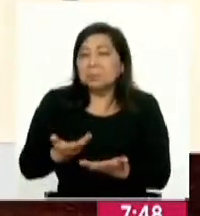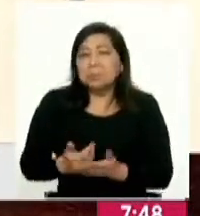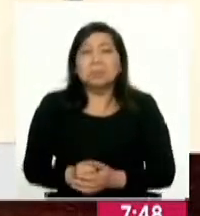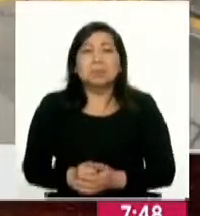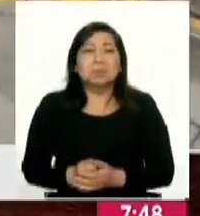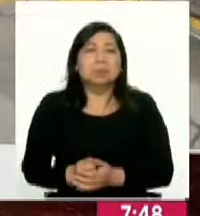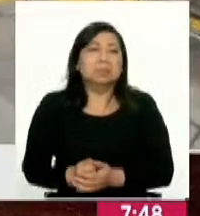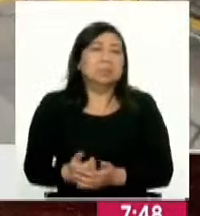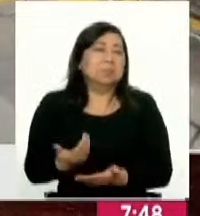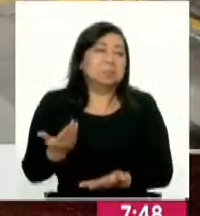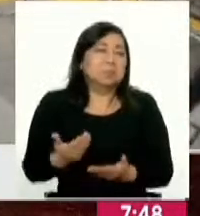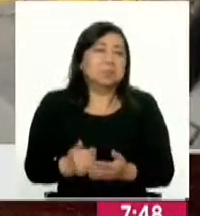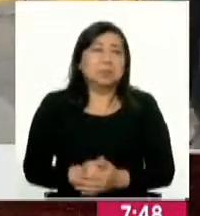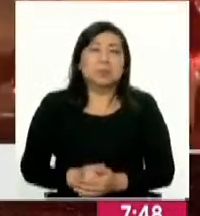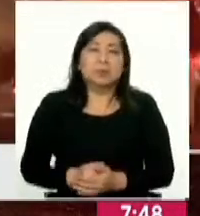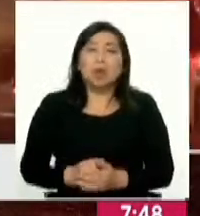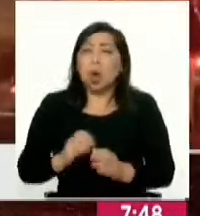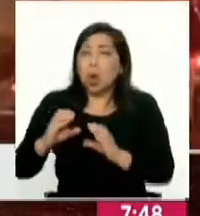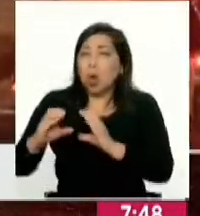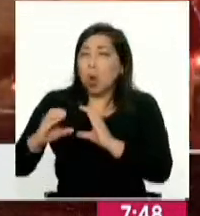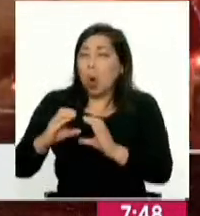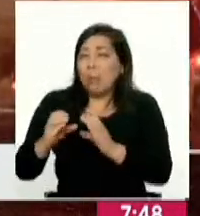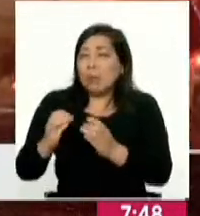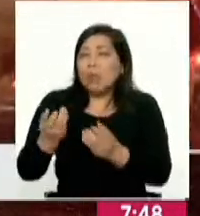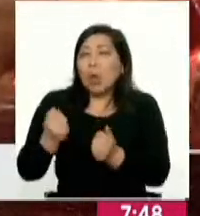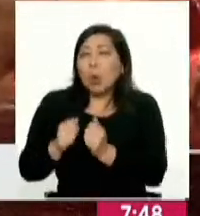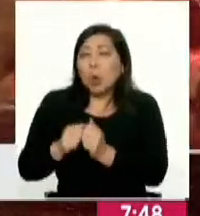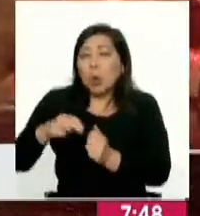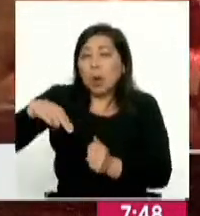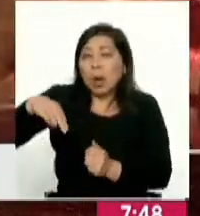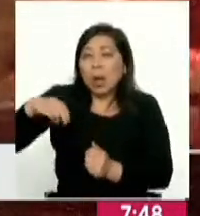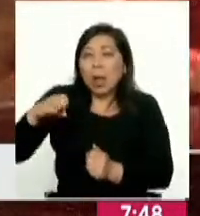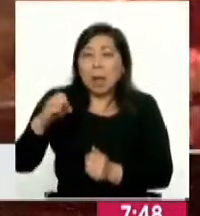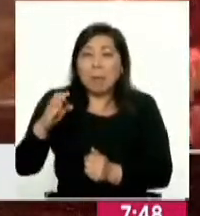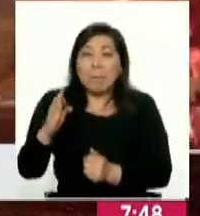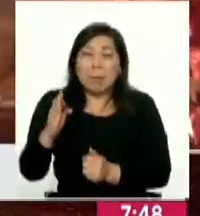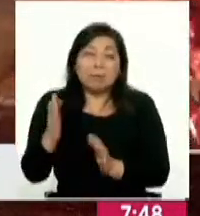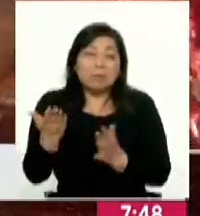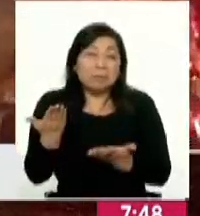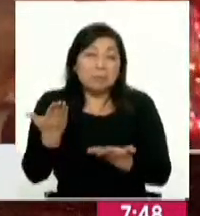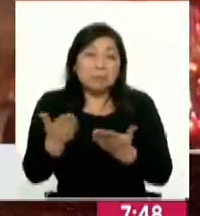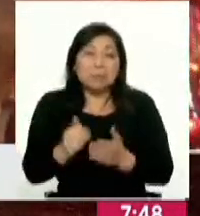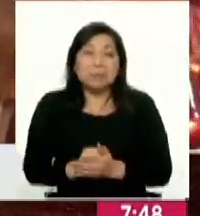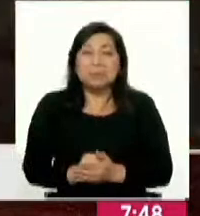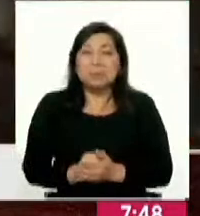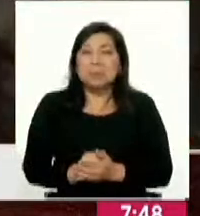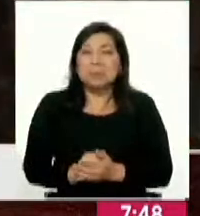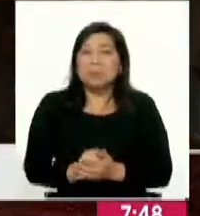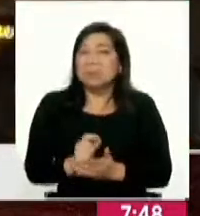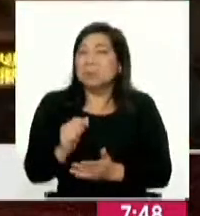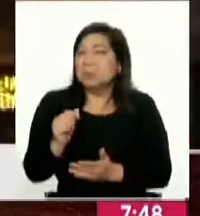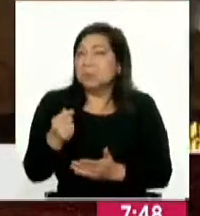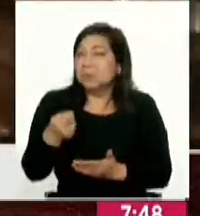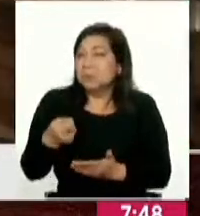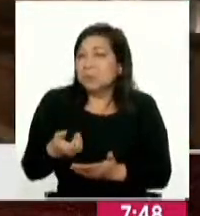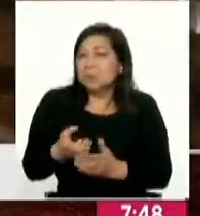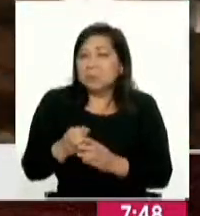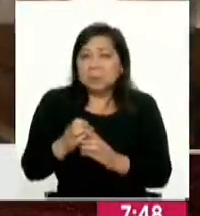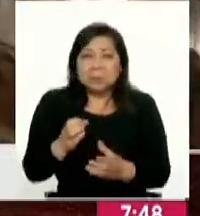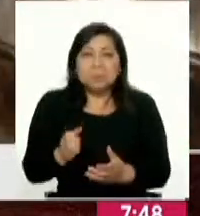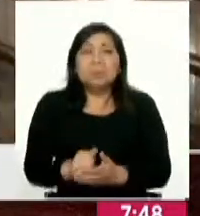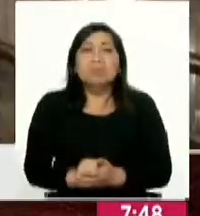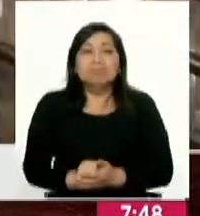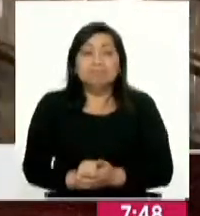una conversación más estratégica con el MEF pero quiero que sepas que más o menos te repito el costo del tren es el que nos da un